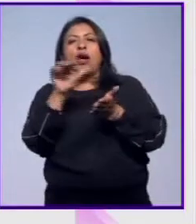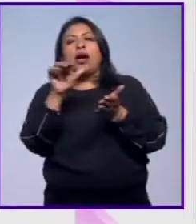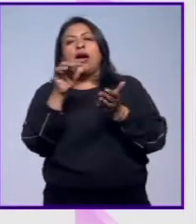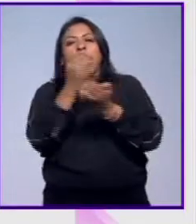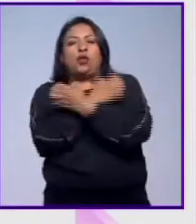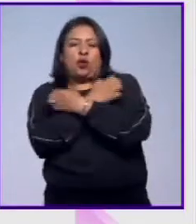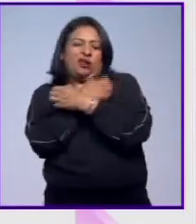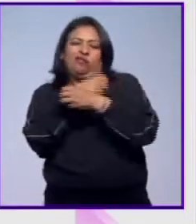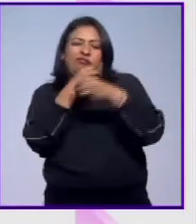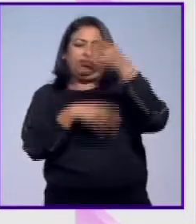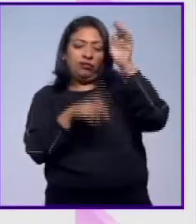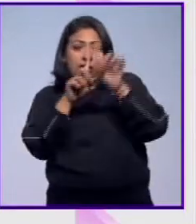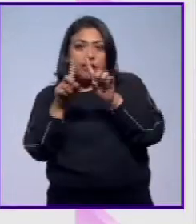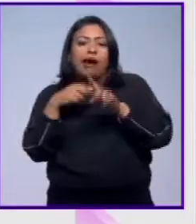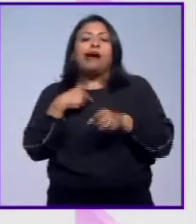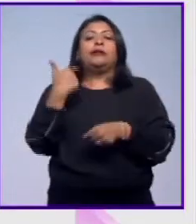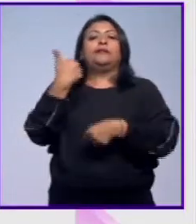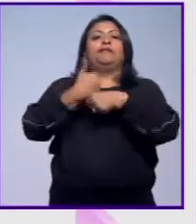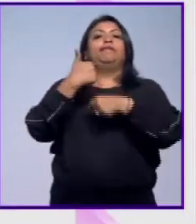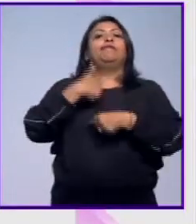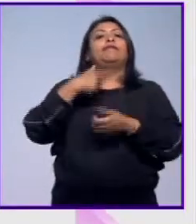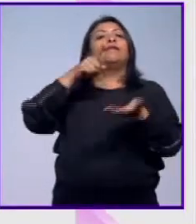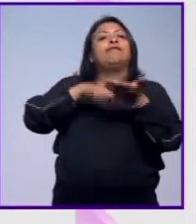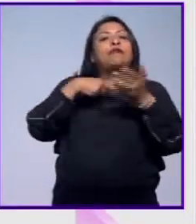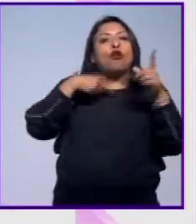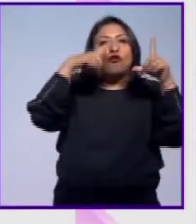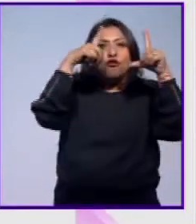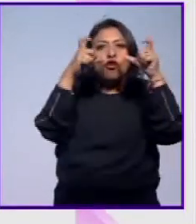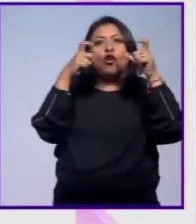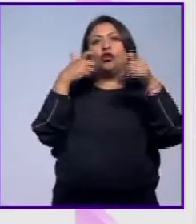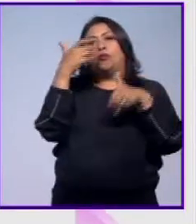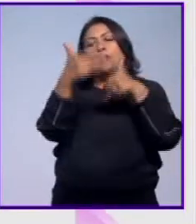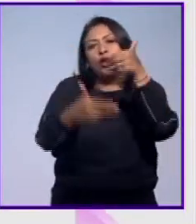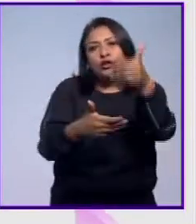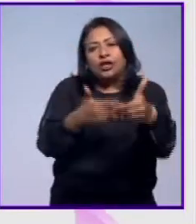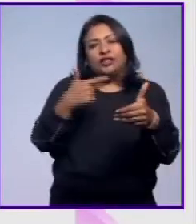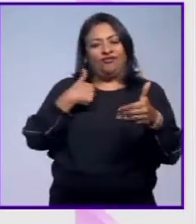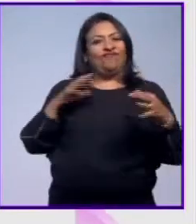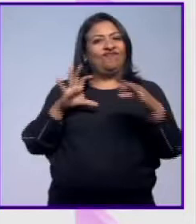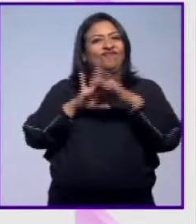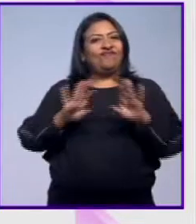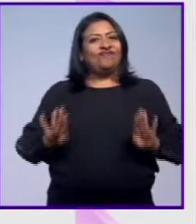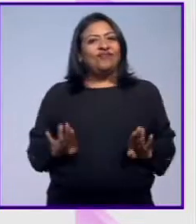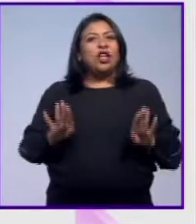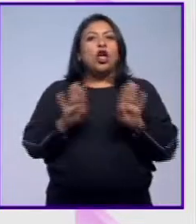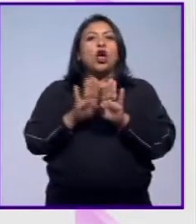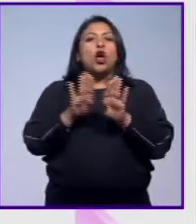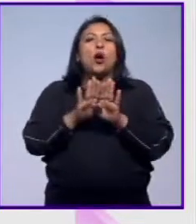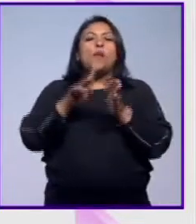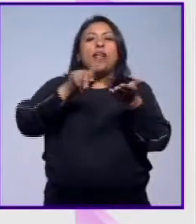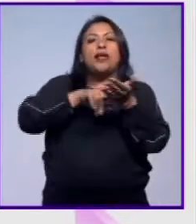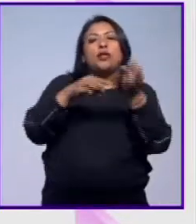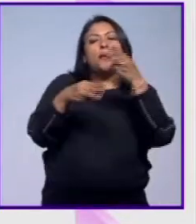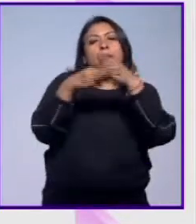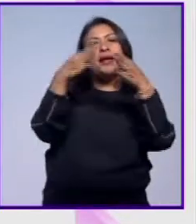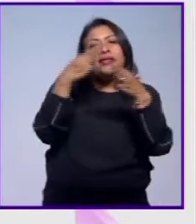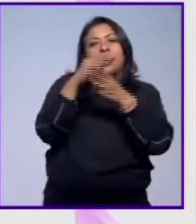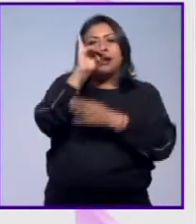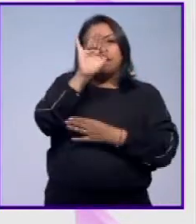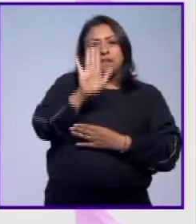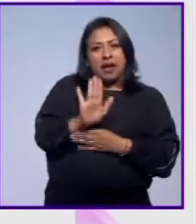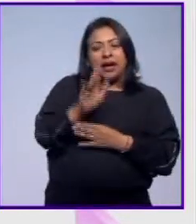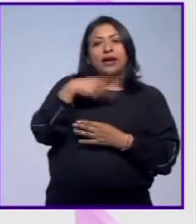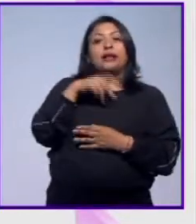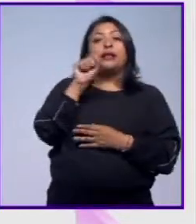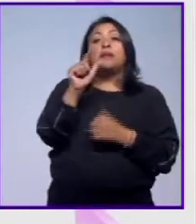me di cuenta de alguna manera que lo mío era la imagen fija, sus procesos, de alguna manera la materialización de imágenes. Y